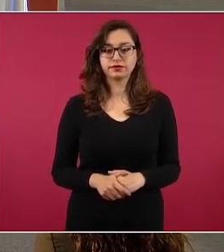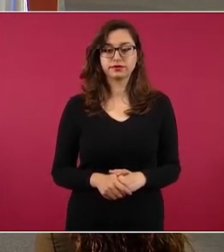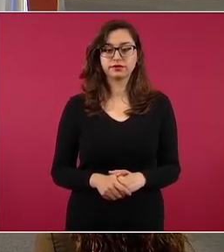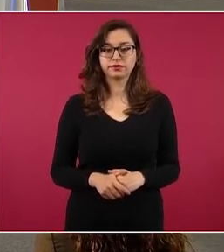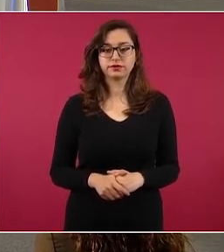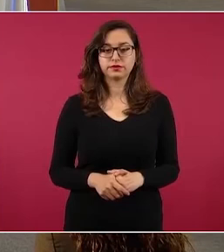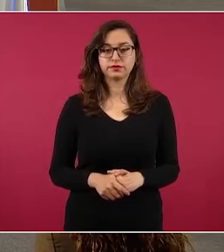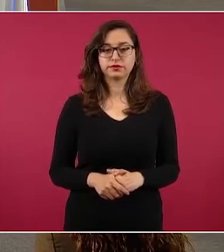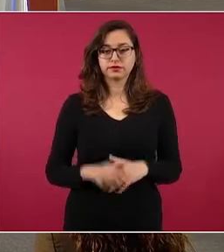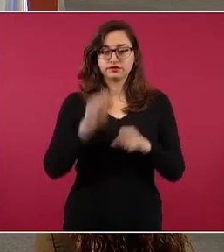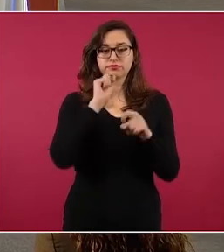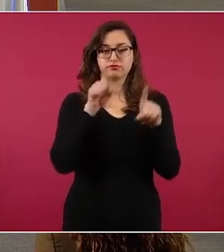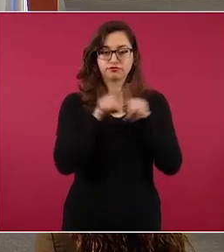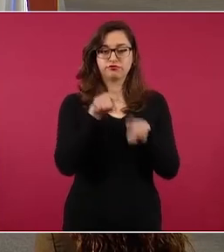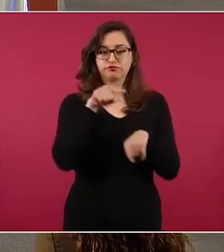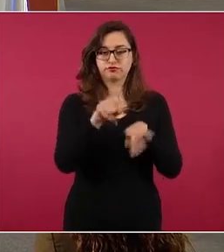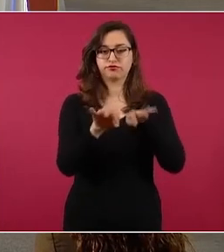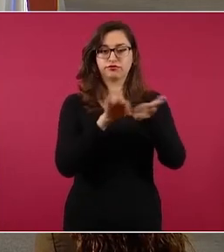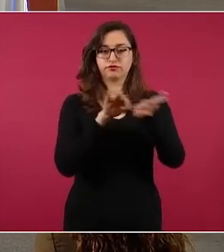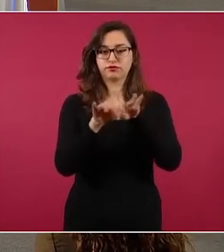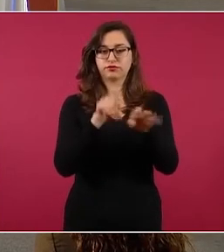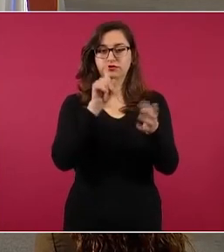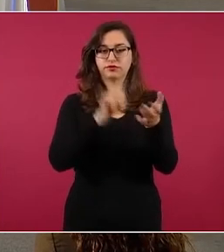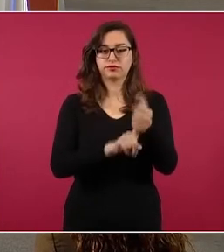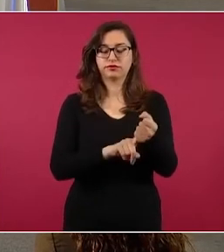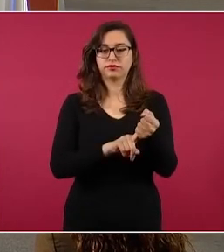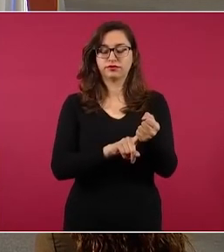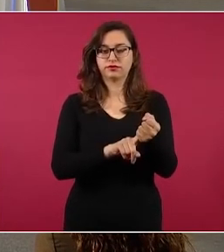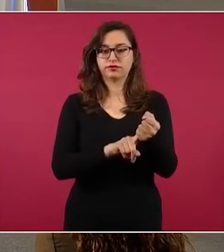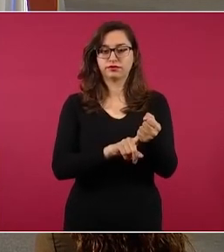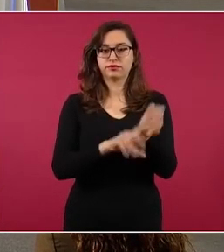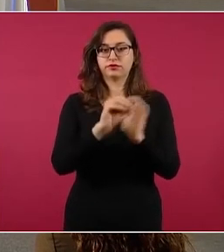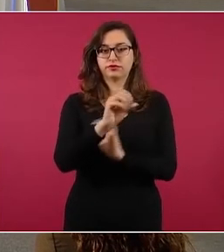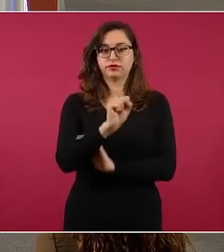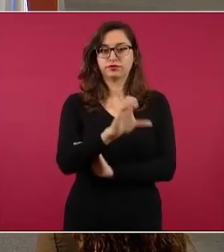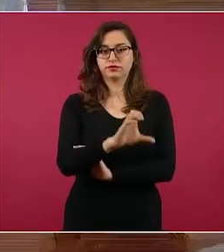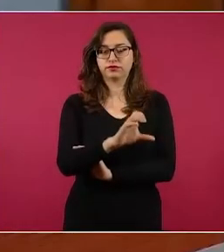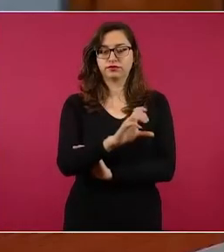¿no?, de desarrollo económico, OCD.